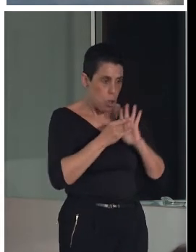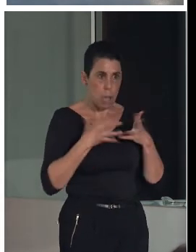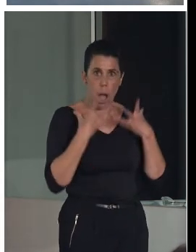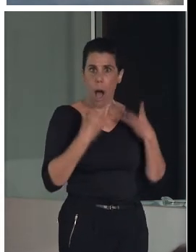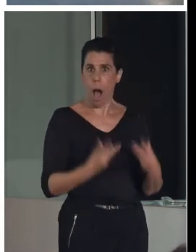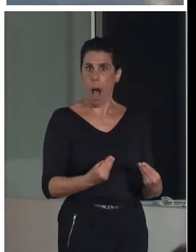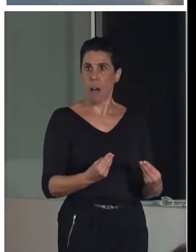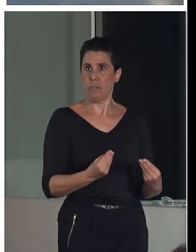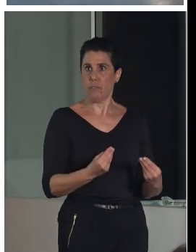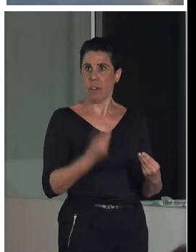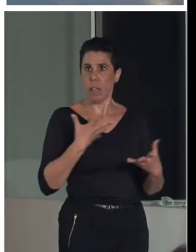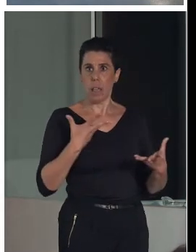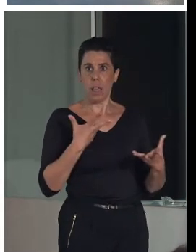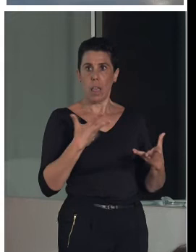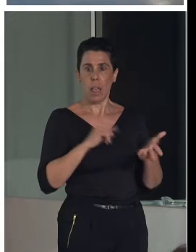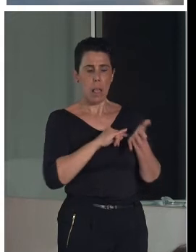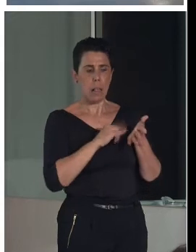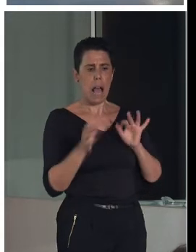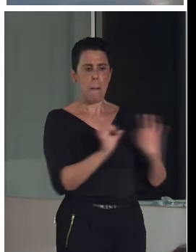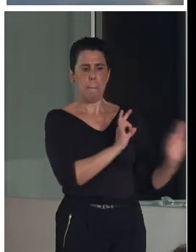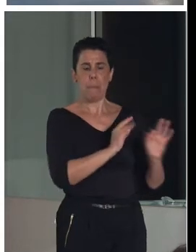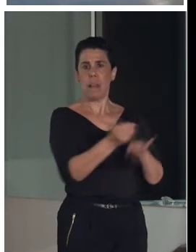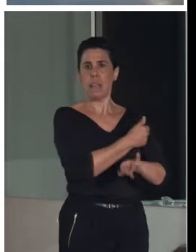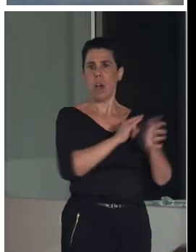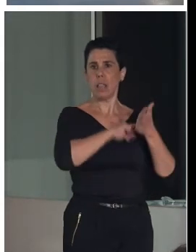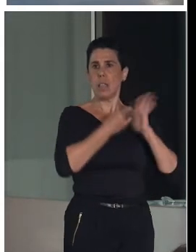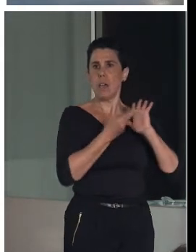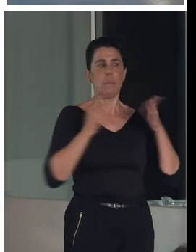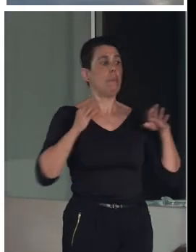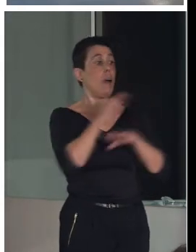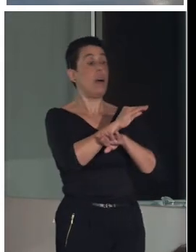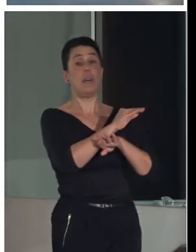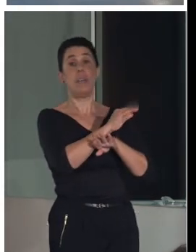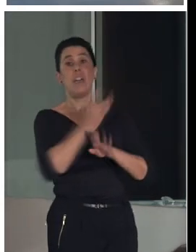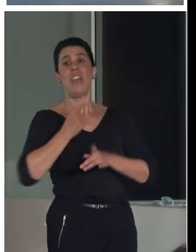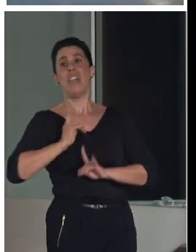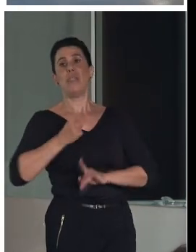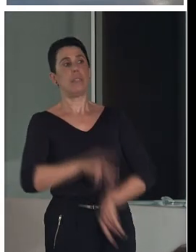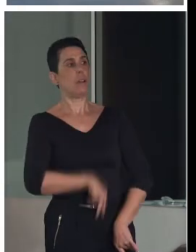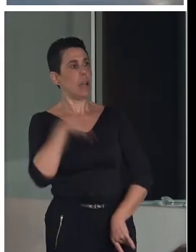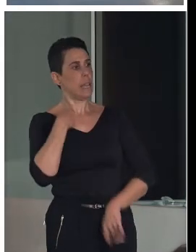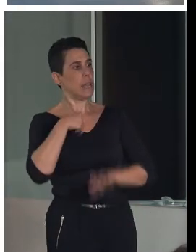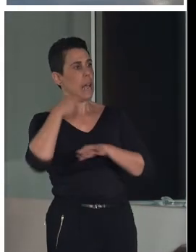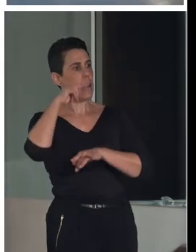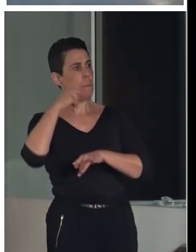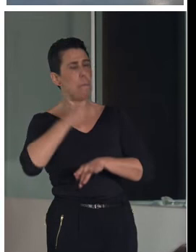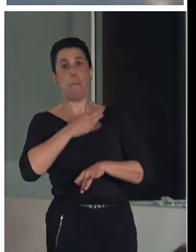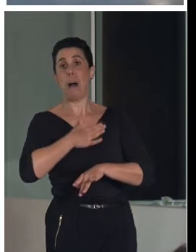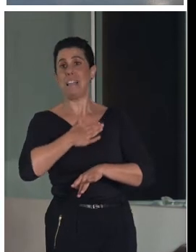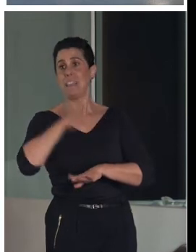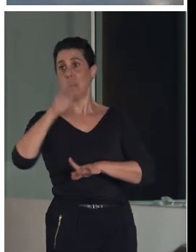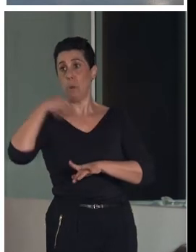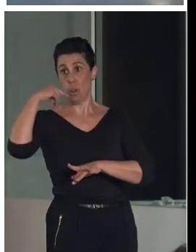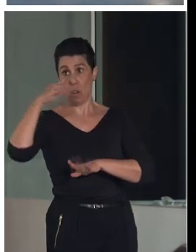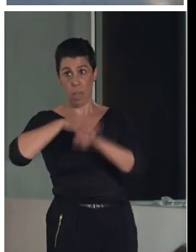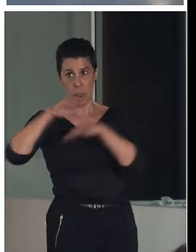preparación financiada por el área de la Dirección General de Patrimonio del Ministerio, que nos dan nuestra primera